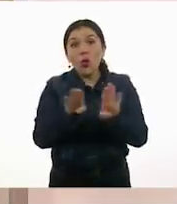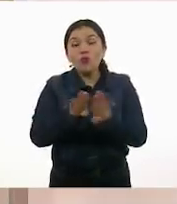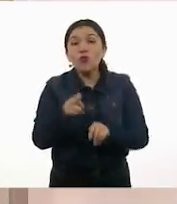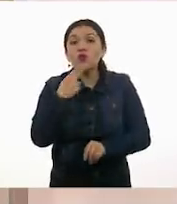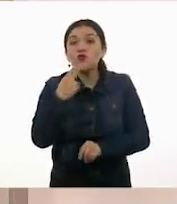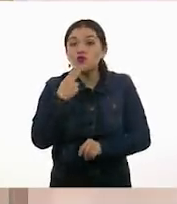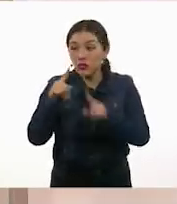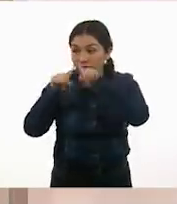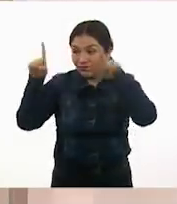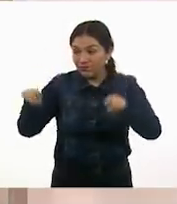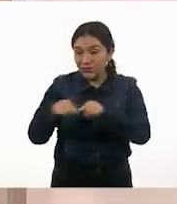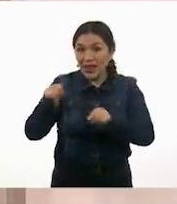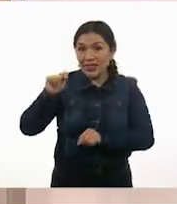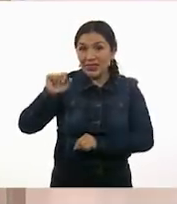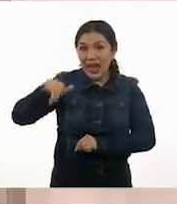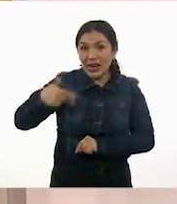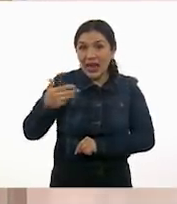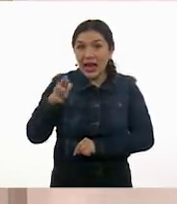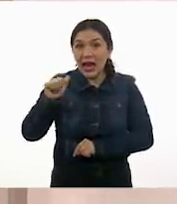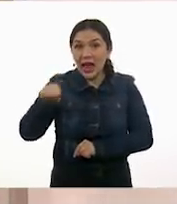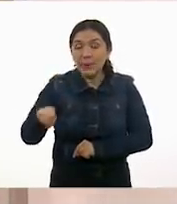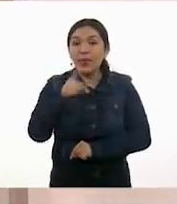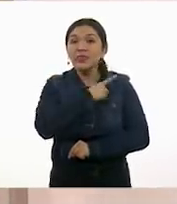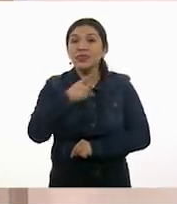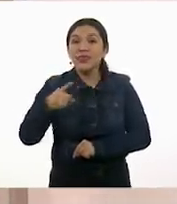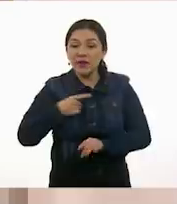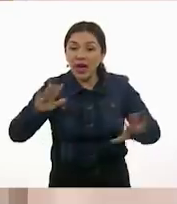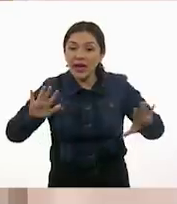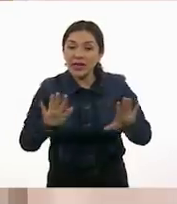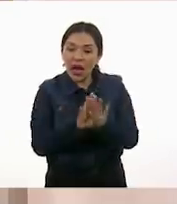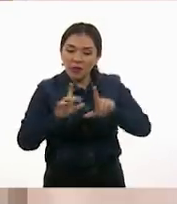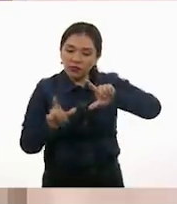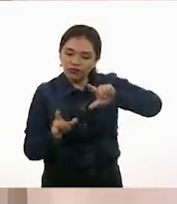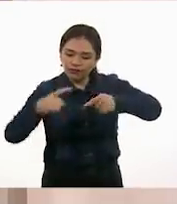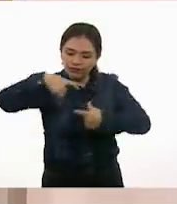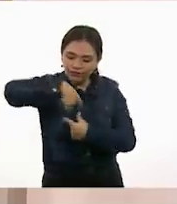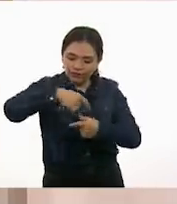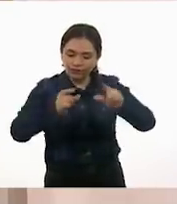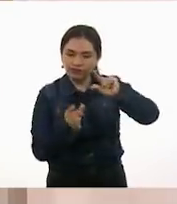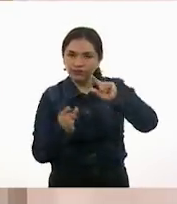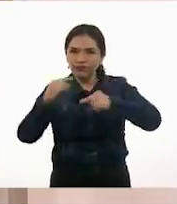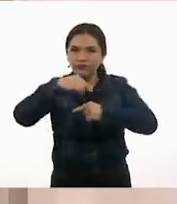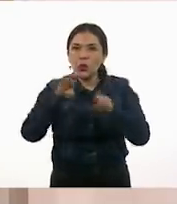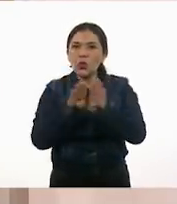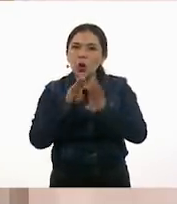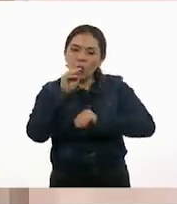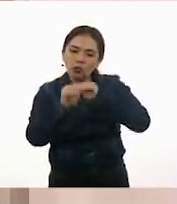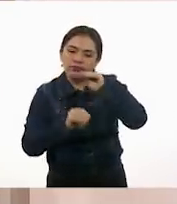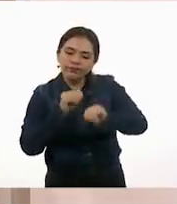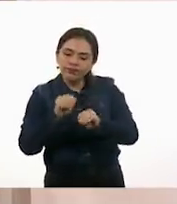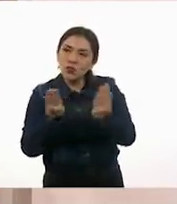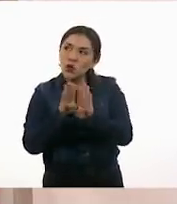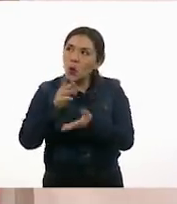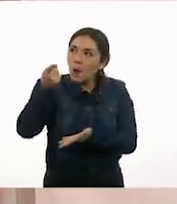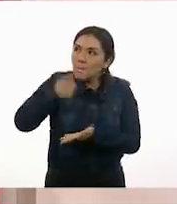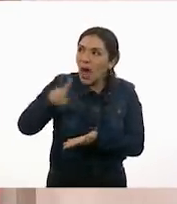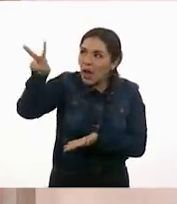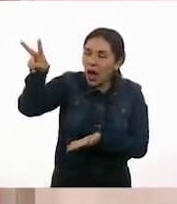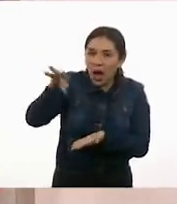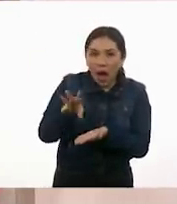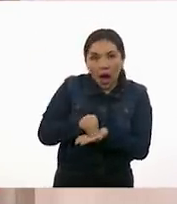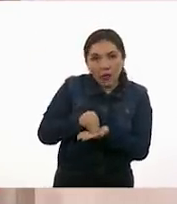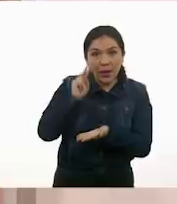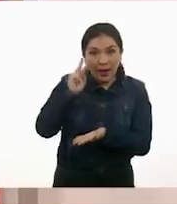nuestro tangram vamos a tener que mover nuestras piezas y acomodarlas según lo que nos está indicando.